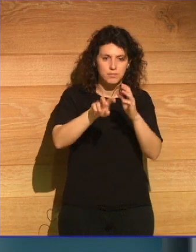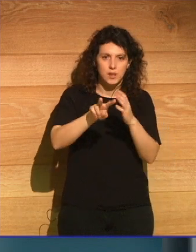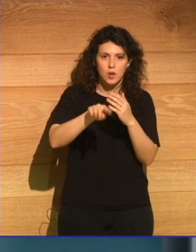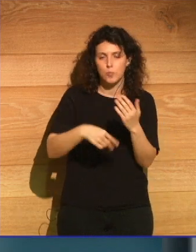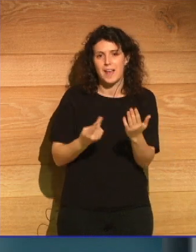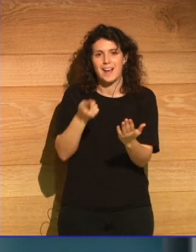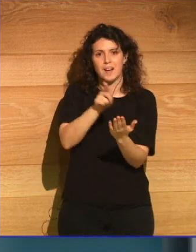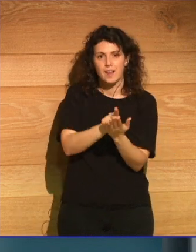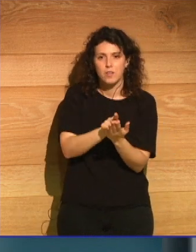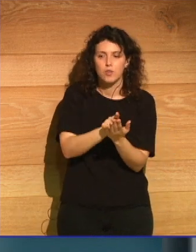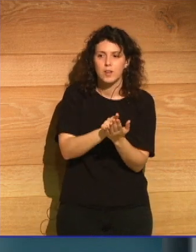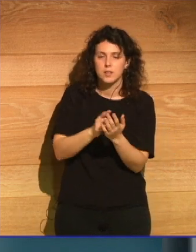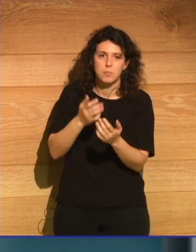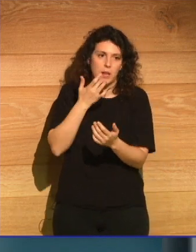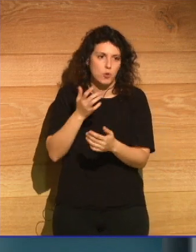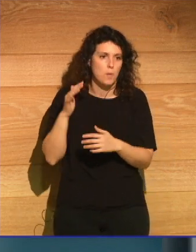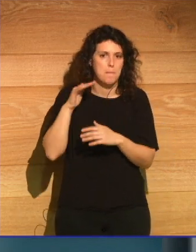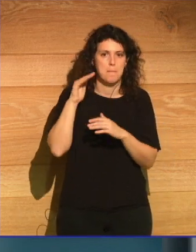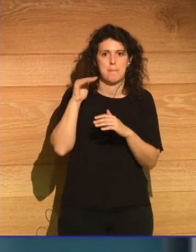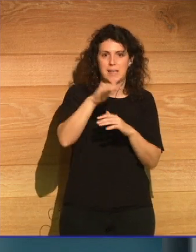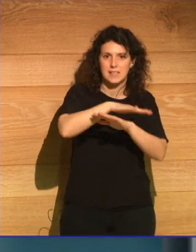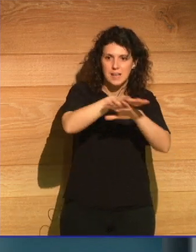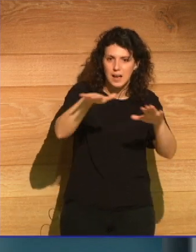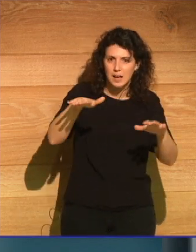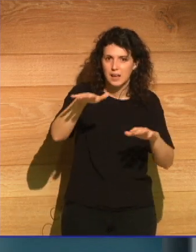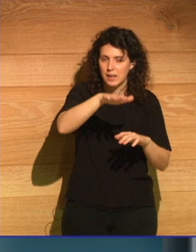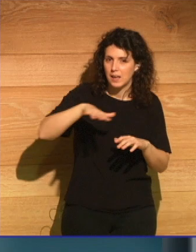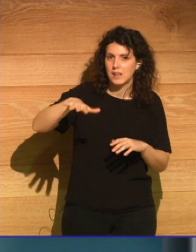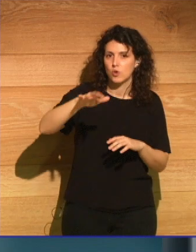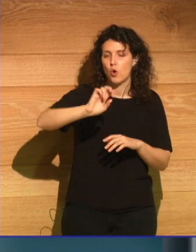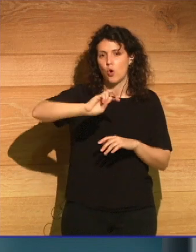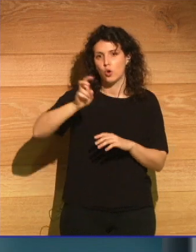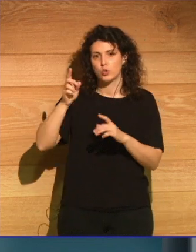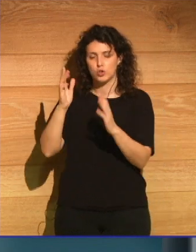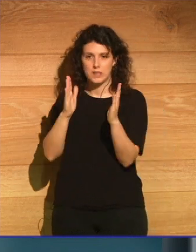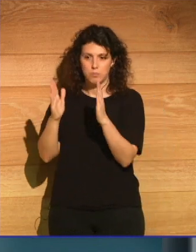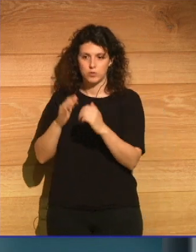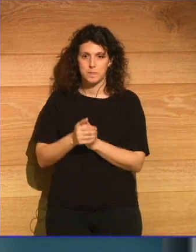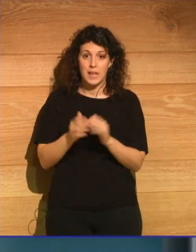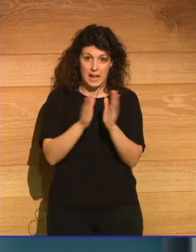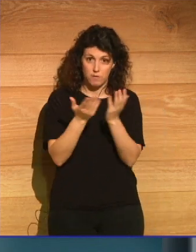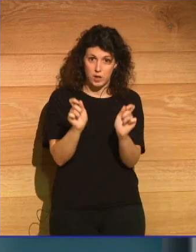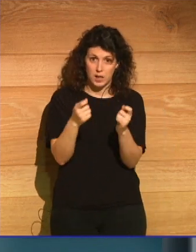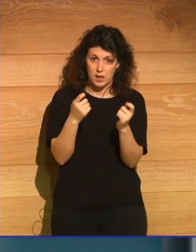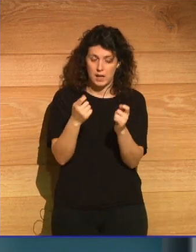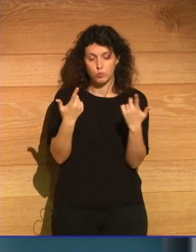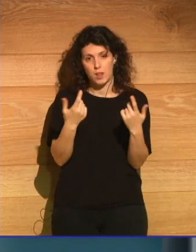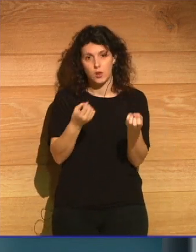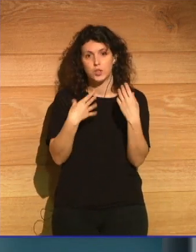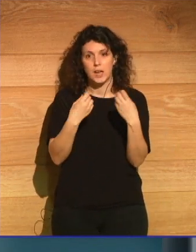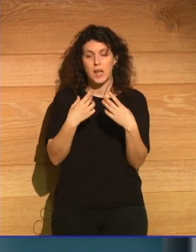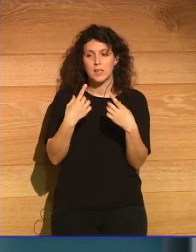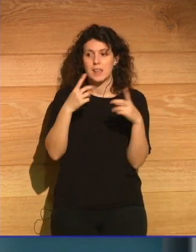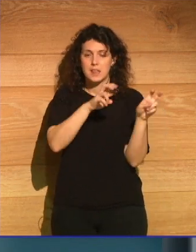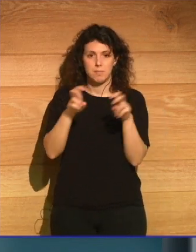planeta, otros paisajes, otros tiempos. El libro de la naturaleza nos contará mucho sobre sí mismo.